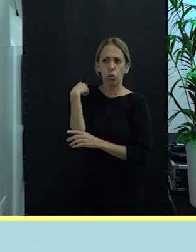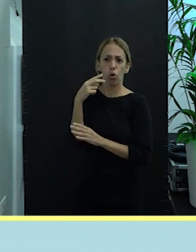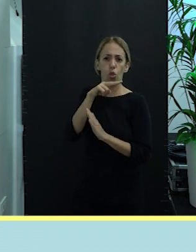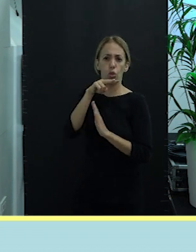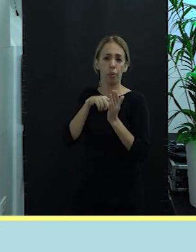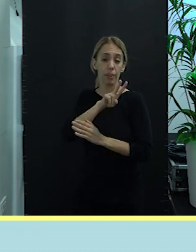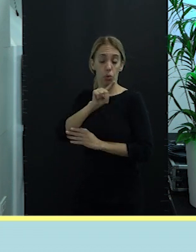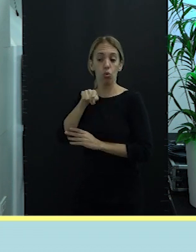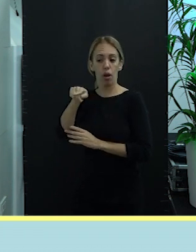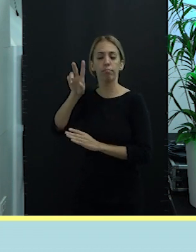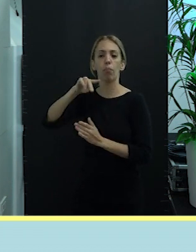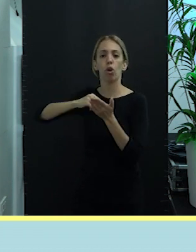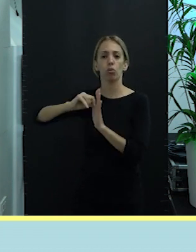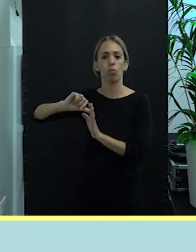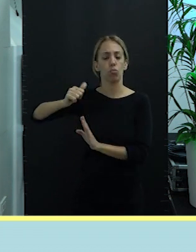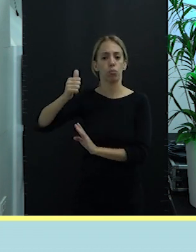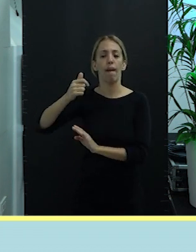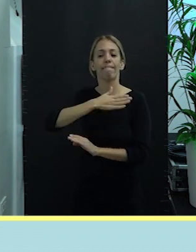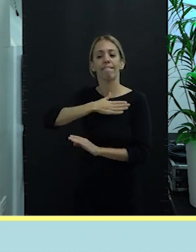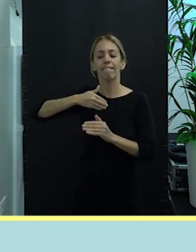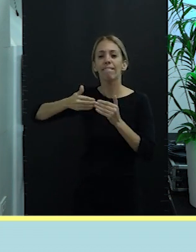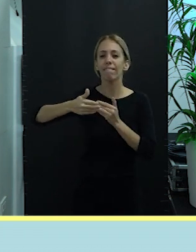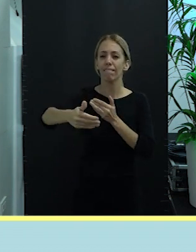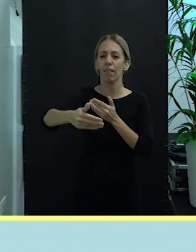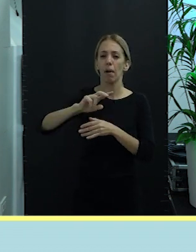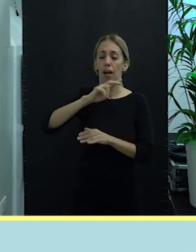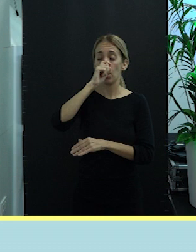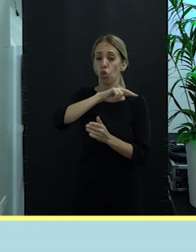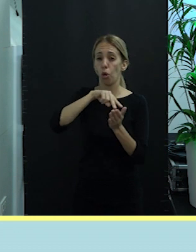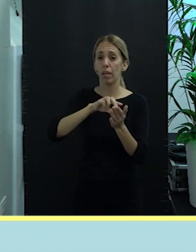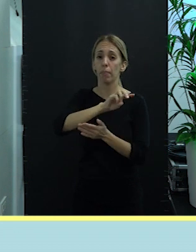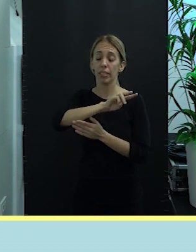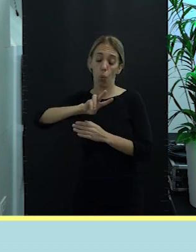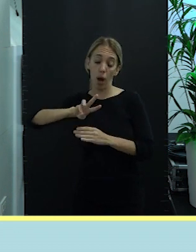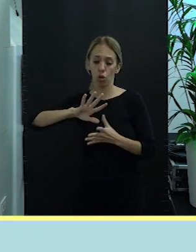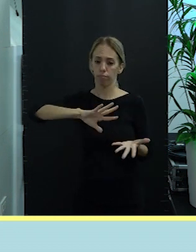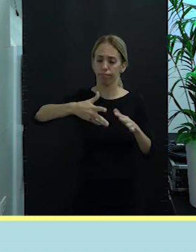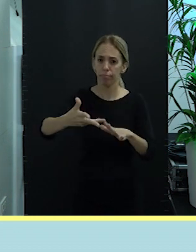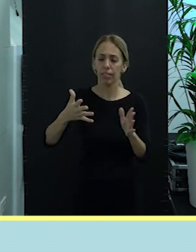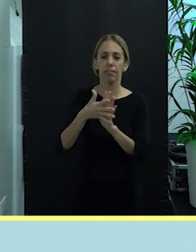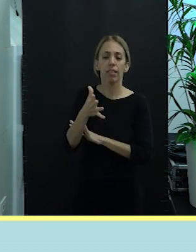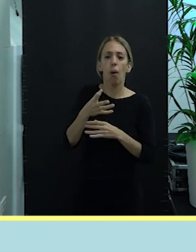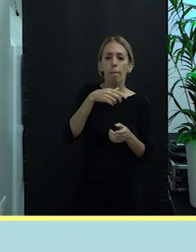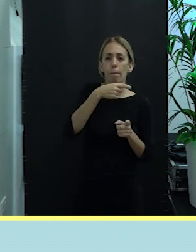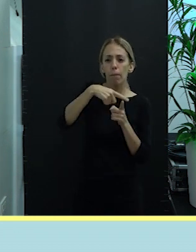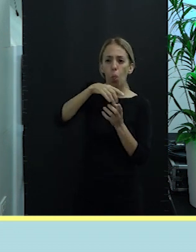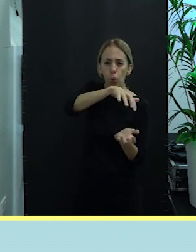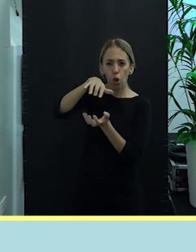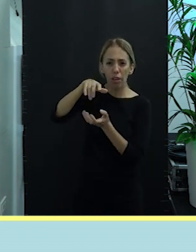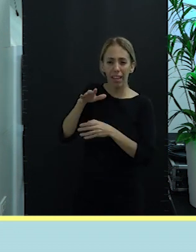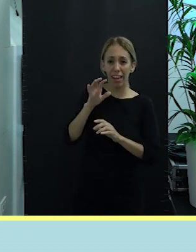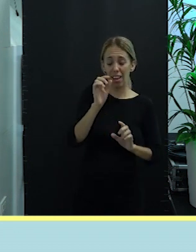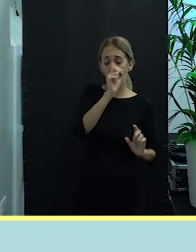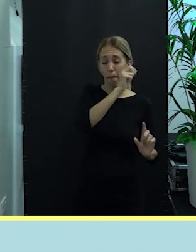ha aprobado un proyecto que va a llegar hasta el 24, que se llama Productos del Atlántico Medio. Vamos a recuperar